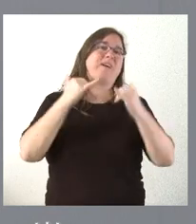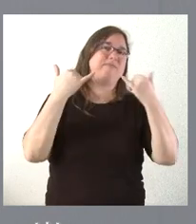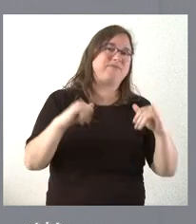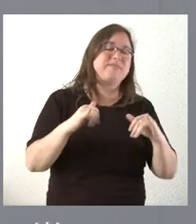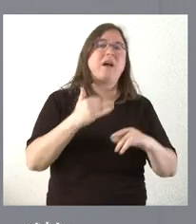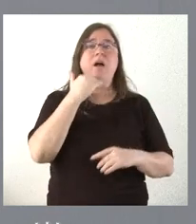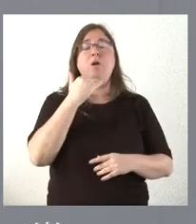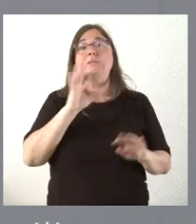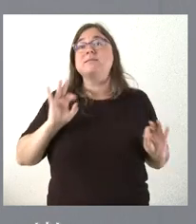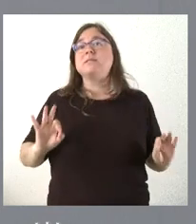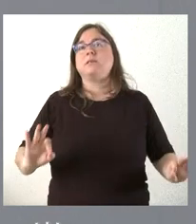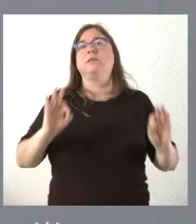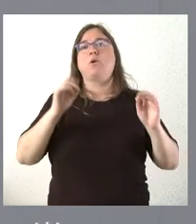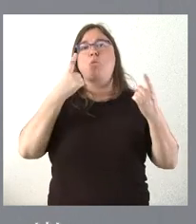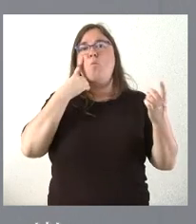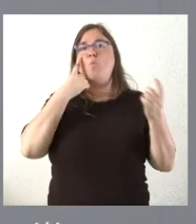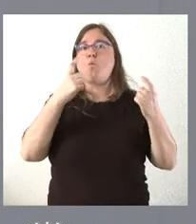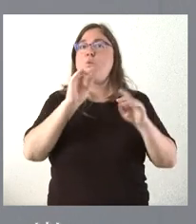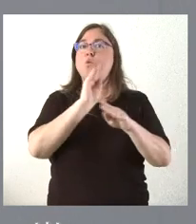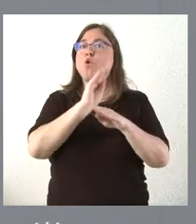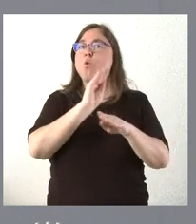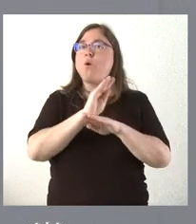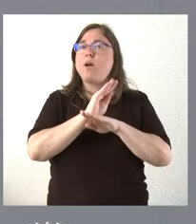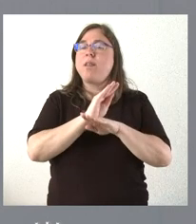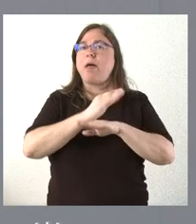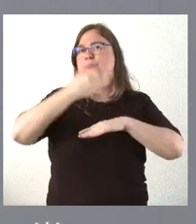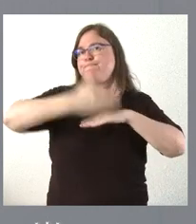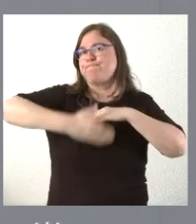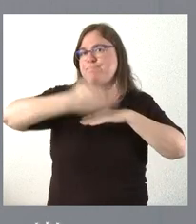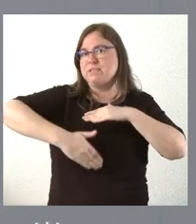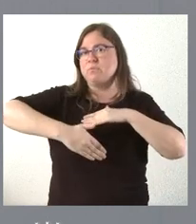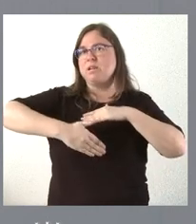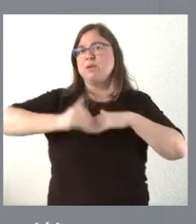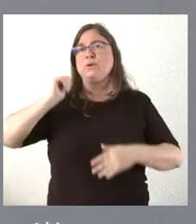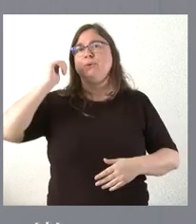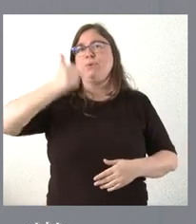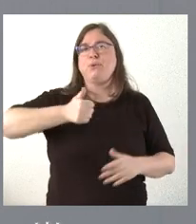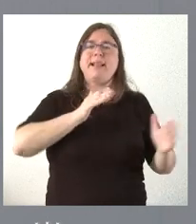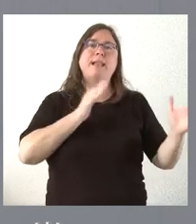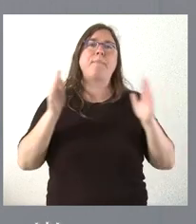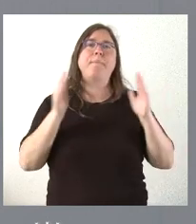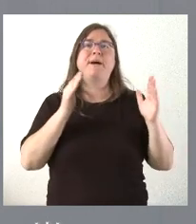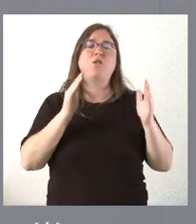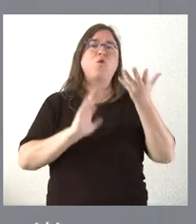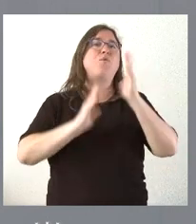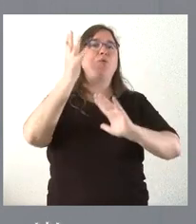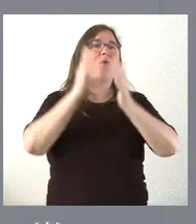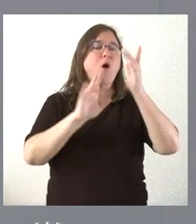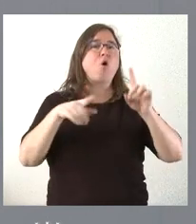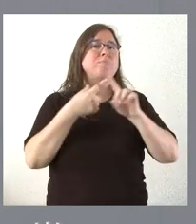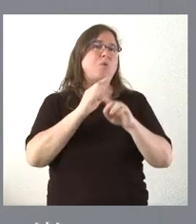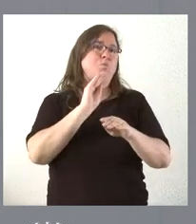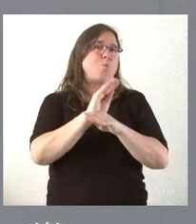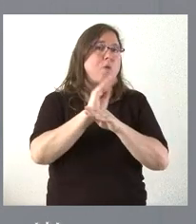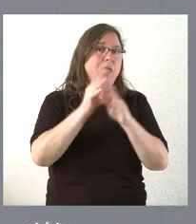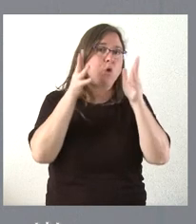Es especialmente importante llamar a la necesidad de mantener esas restricciones que llevan aparejadas el periodo medio de incendios, a la prudencia que es